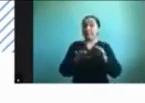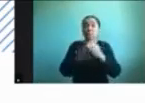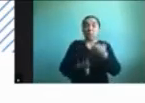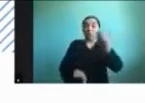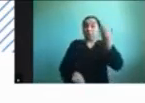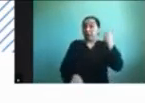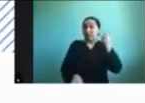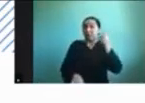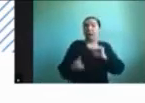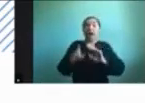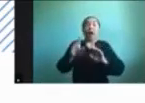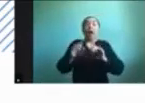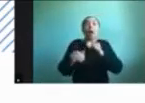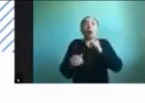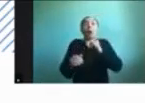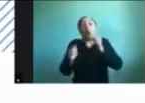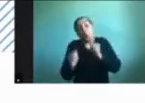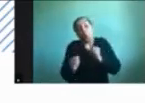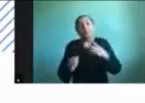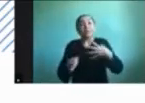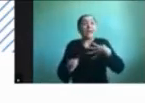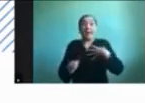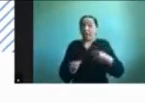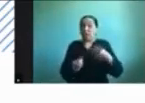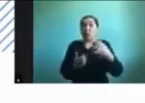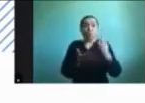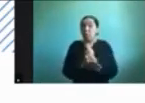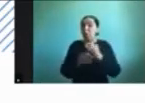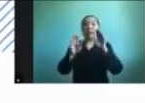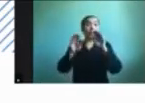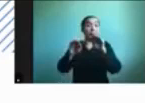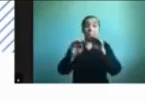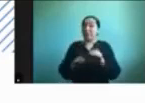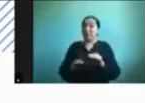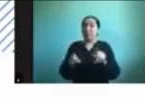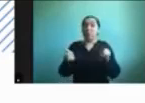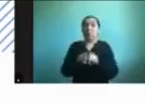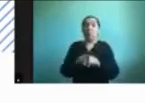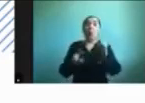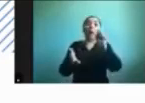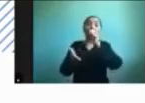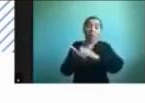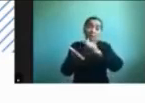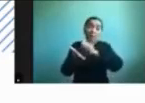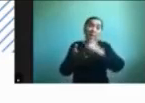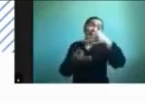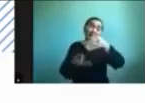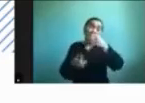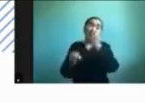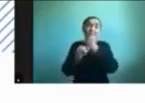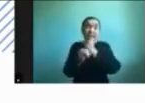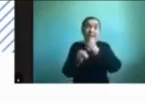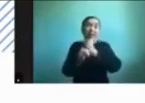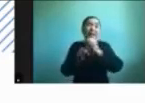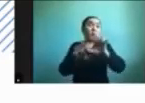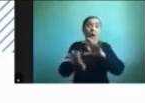capaces de rendir también en todas las guías que se mandan, o en todas las actividades que se mandan,